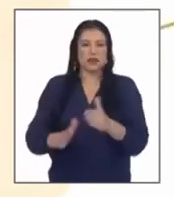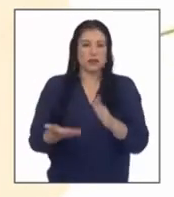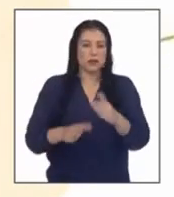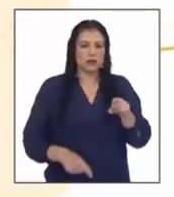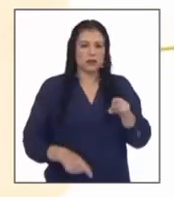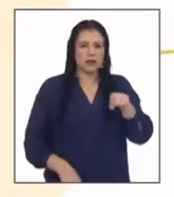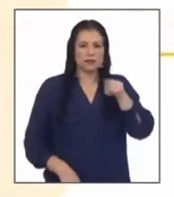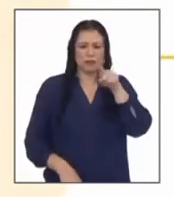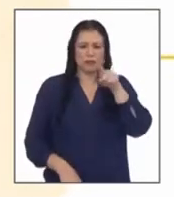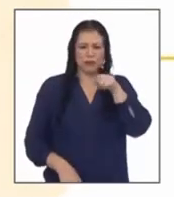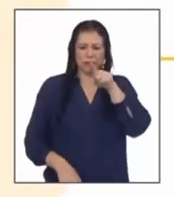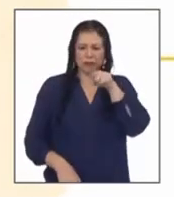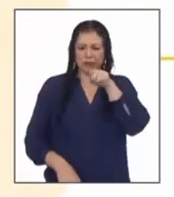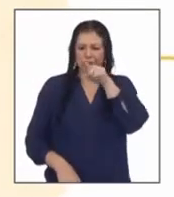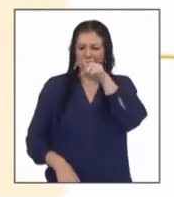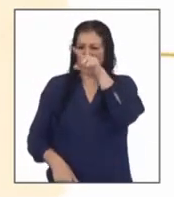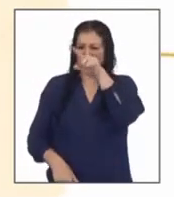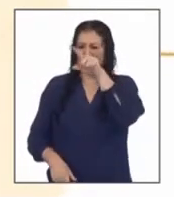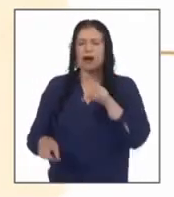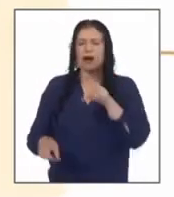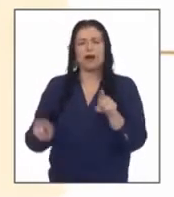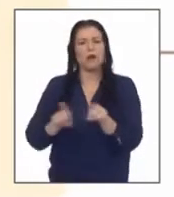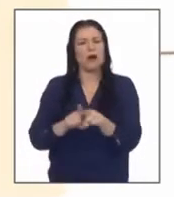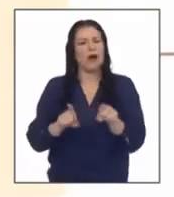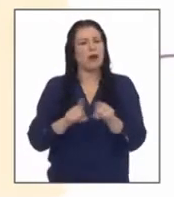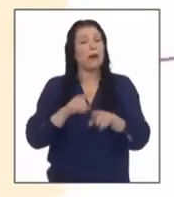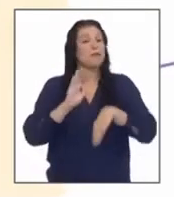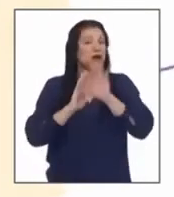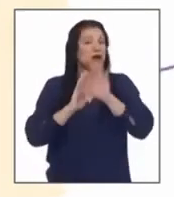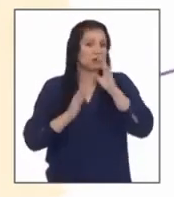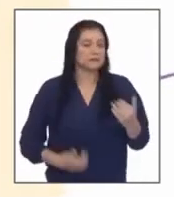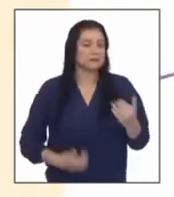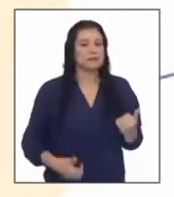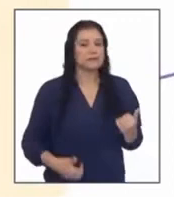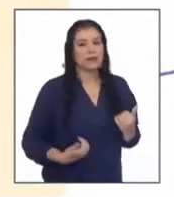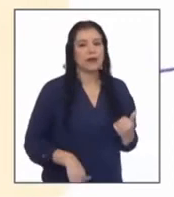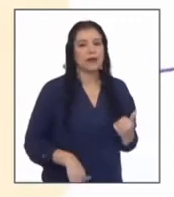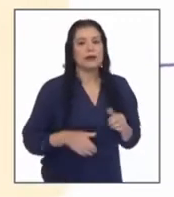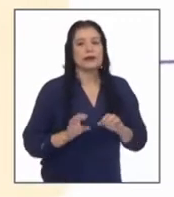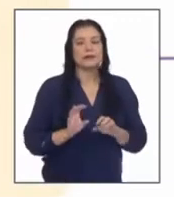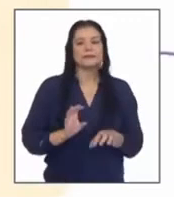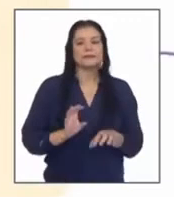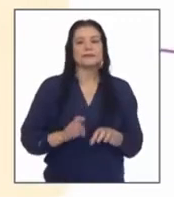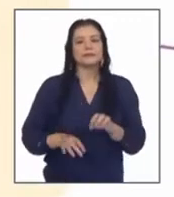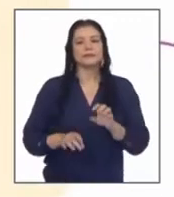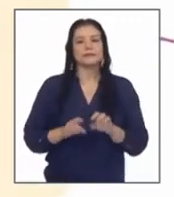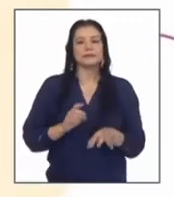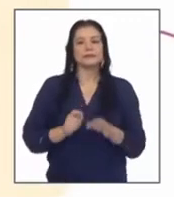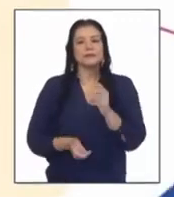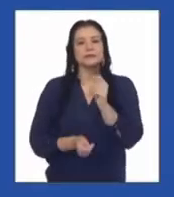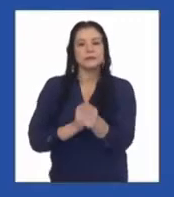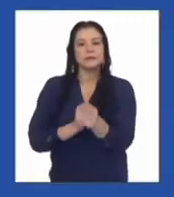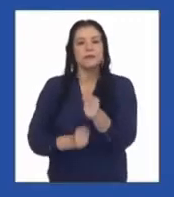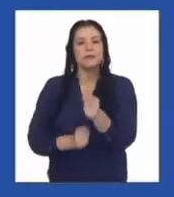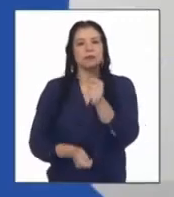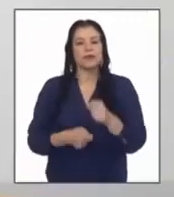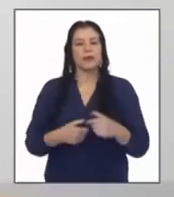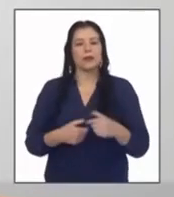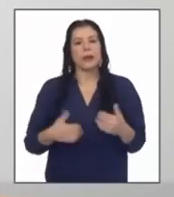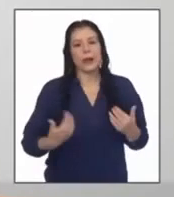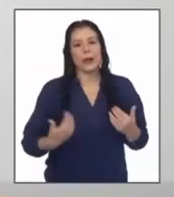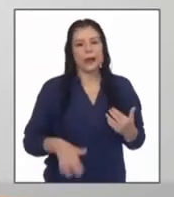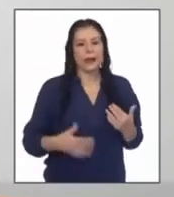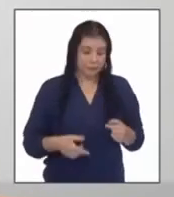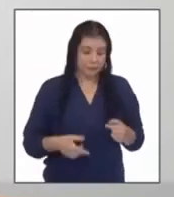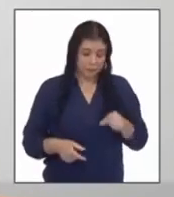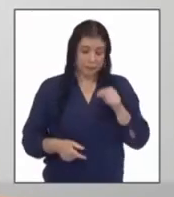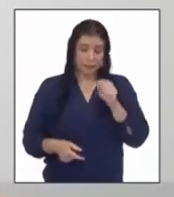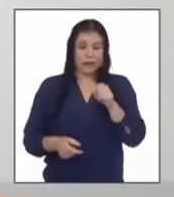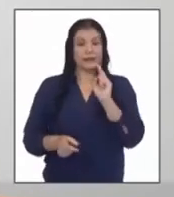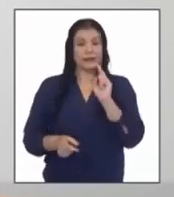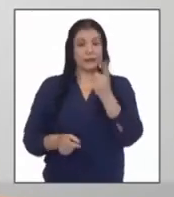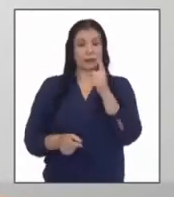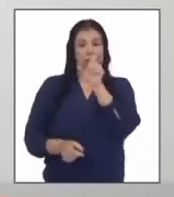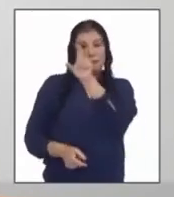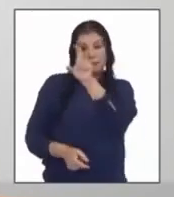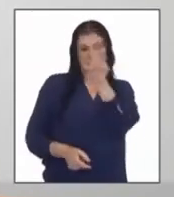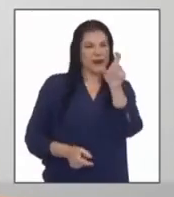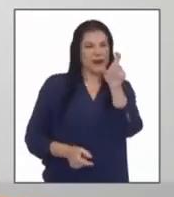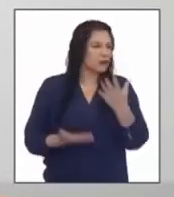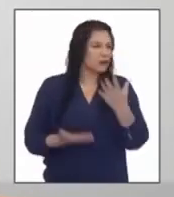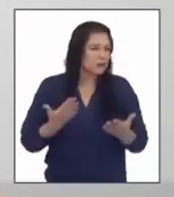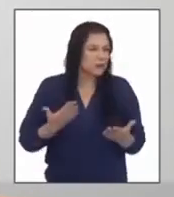que parece no aplanarse con los días en este primer